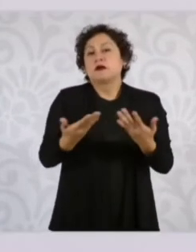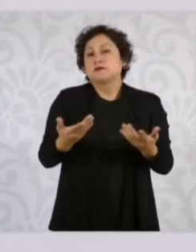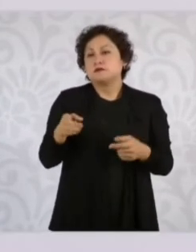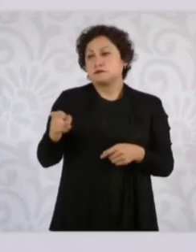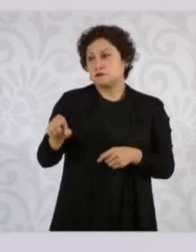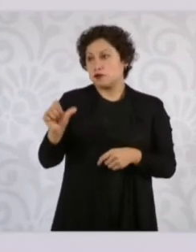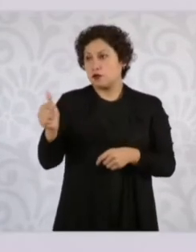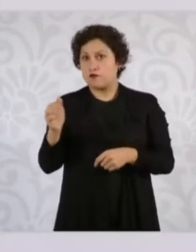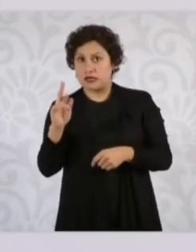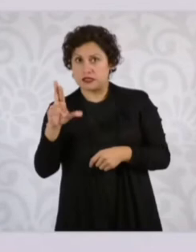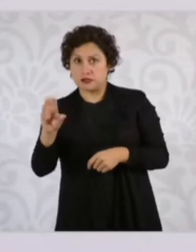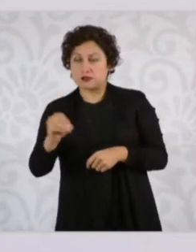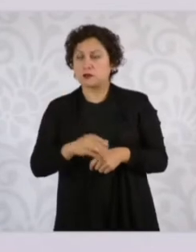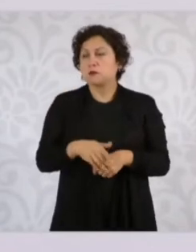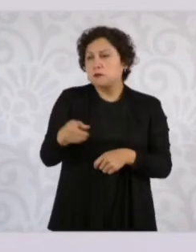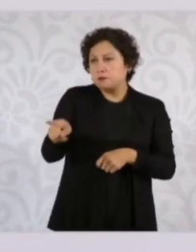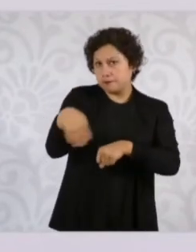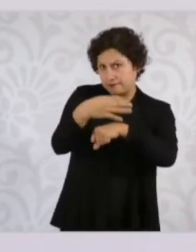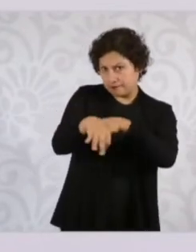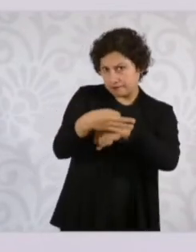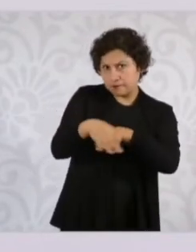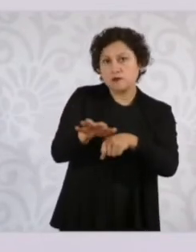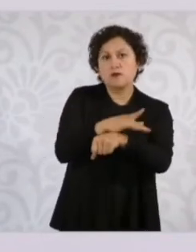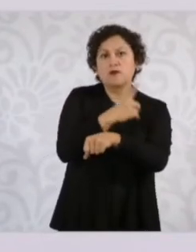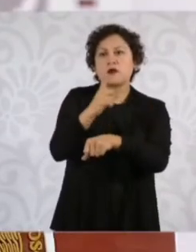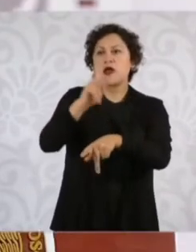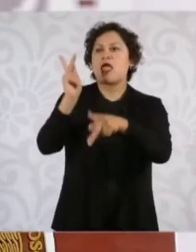nosotros romper la estrategia que ya venía